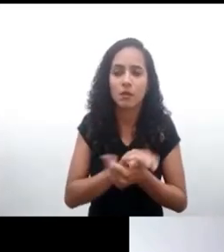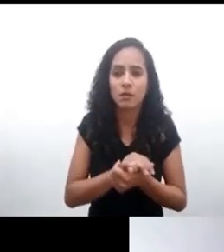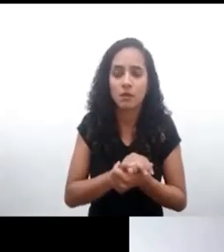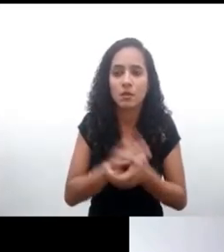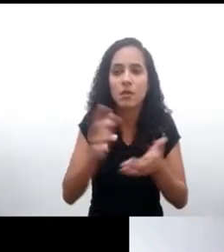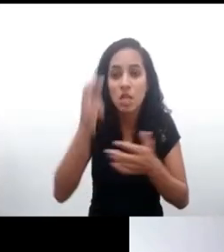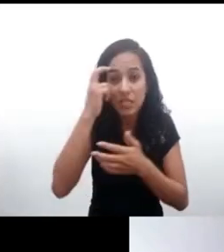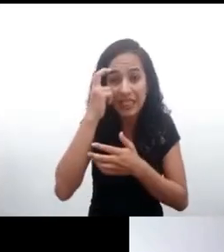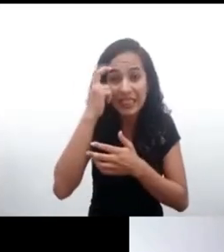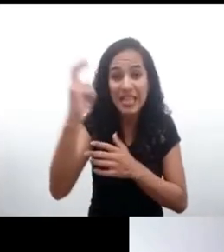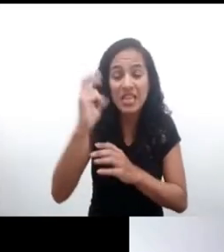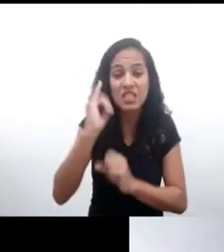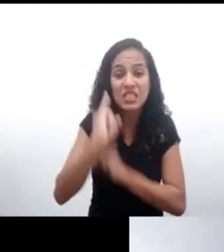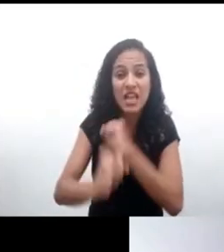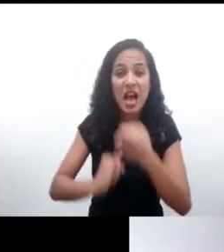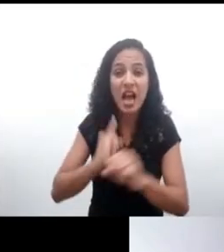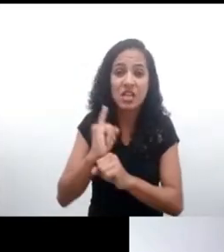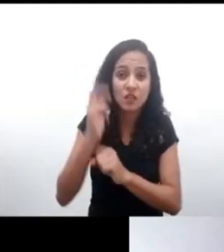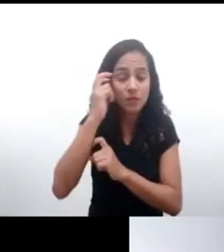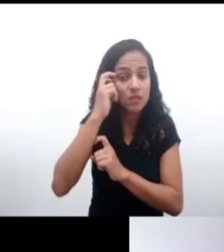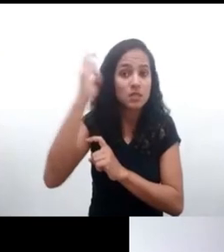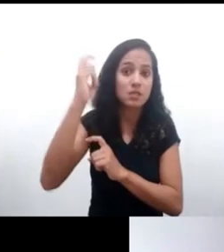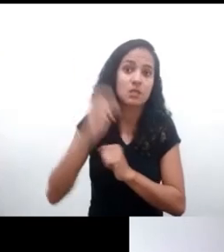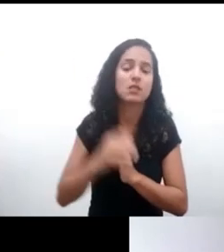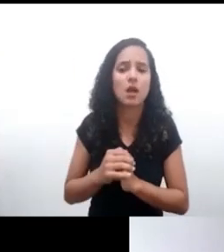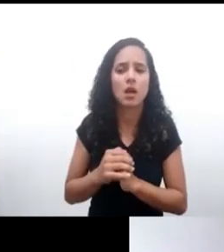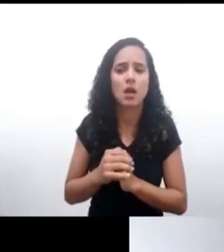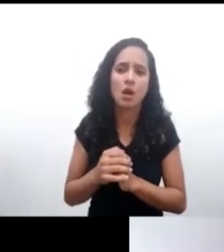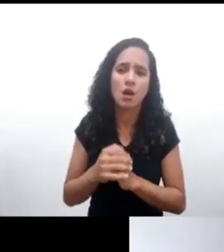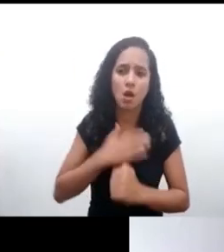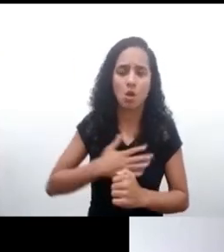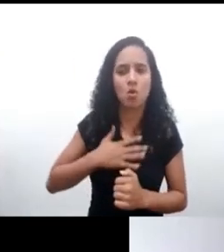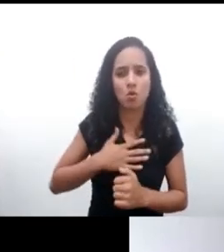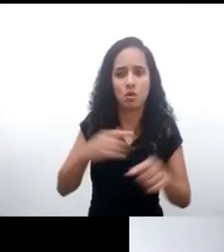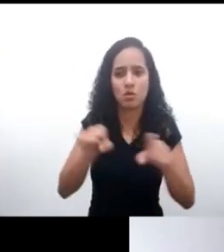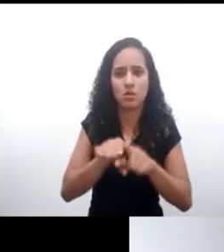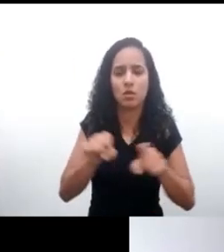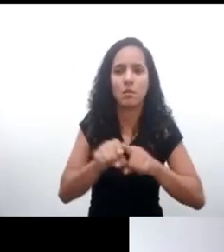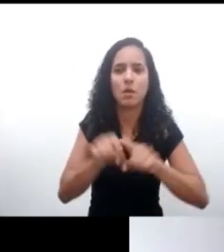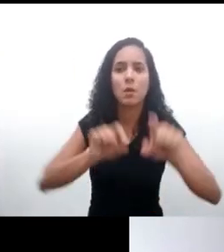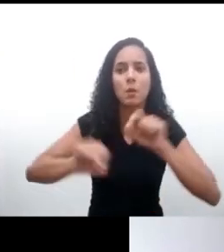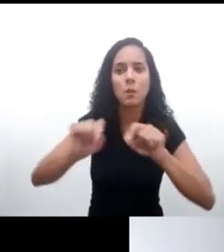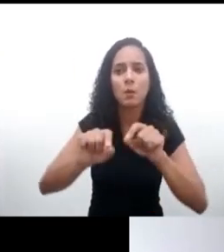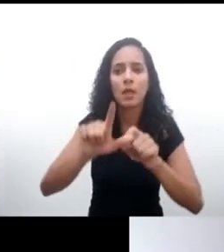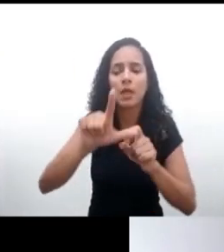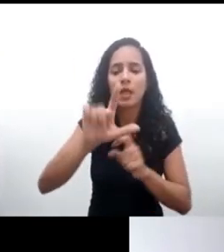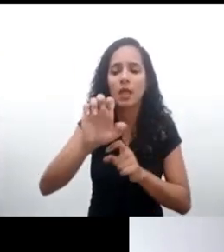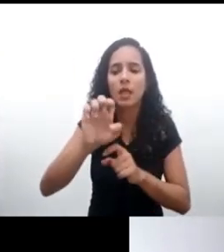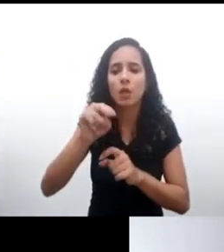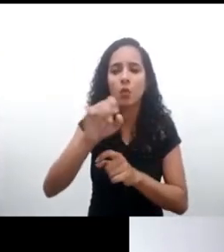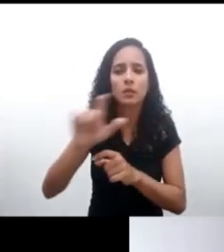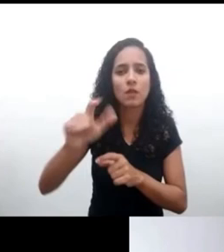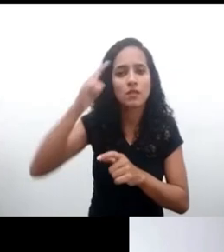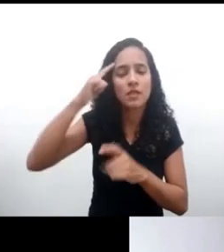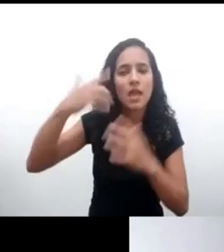Y también la inteligencia artificial y sociedad, yo quisiera traer y provocarle,